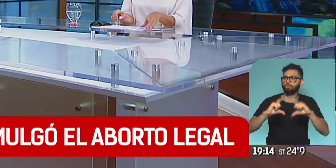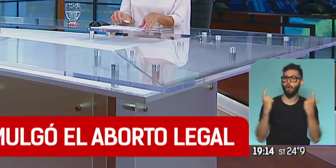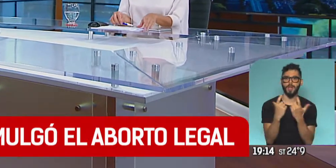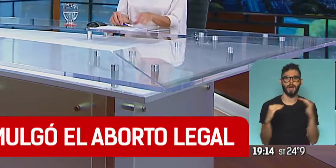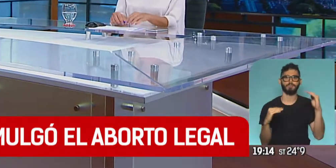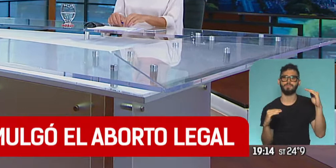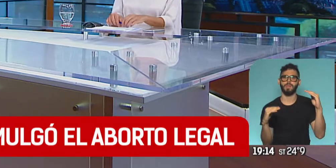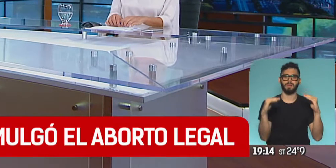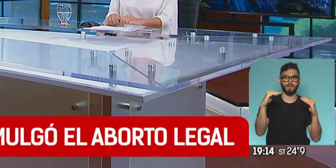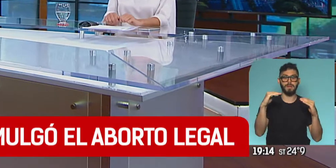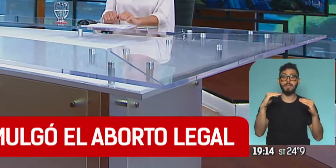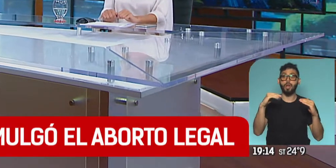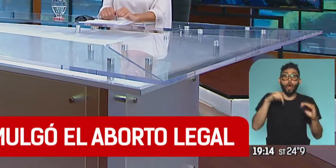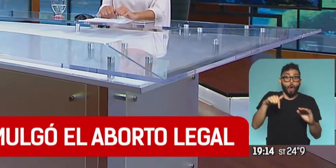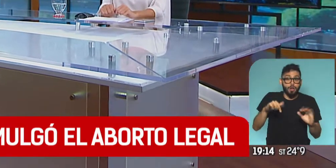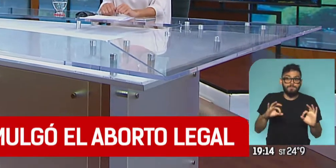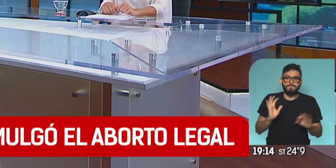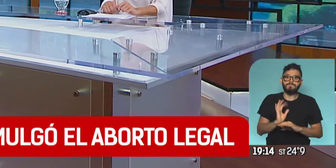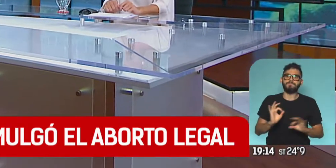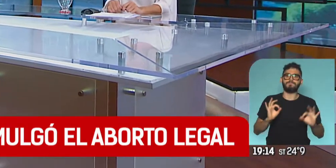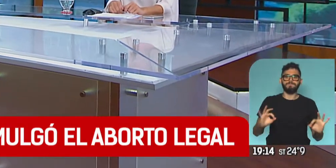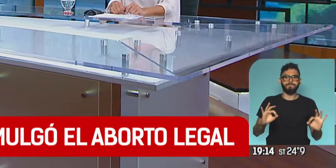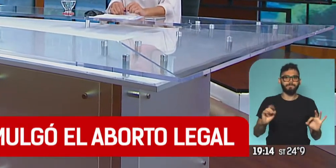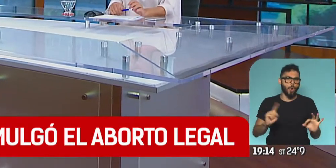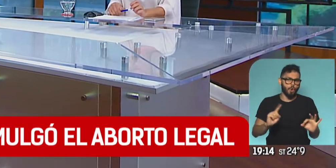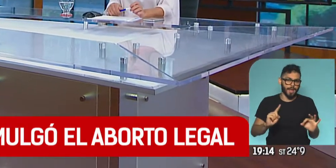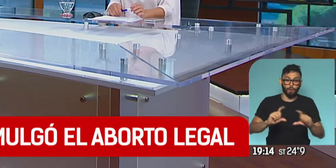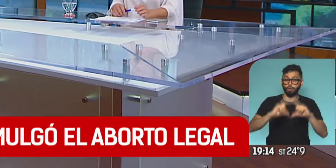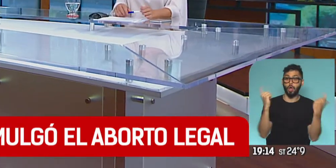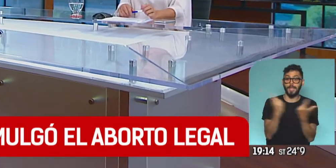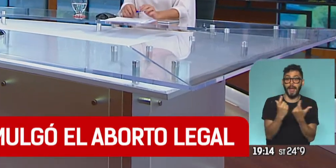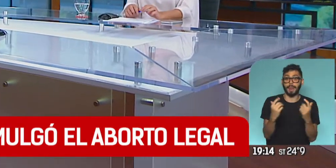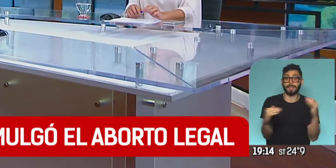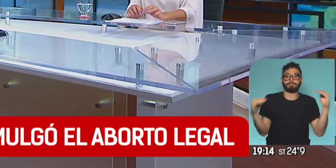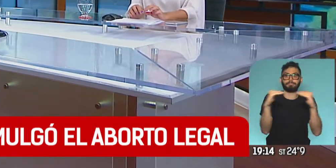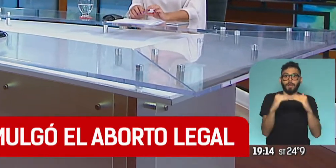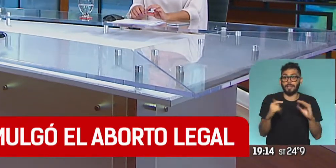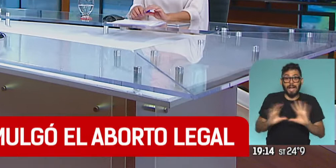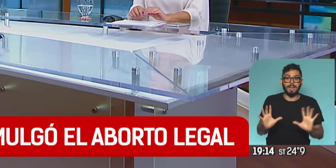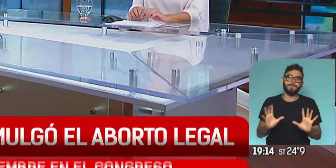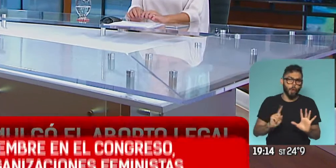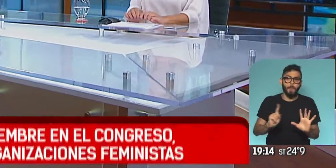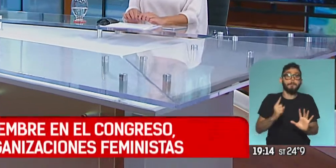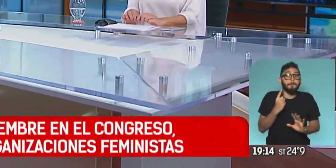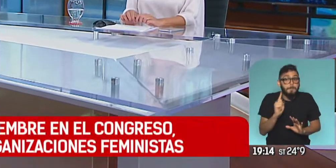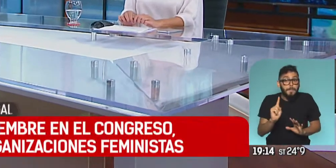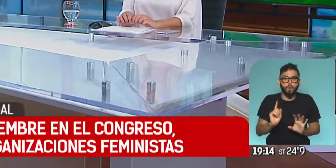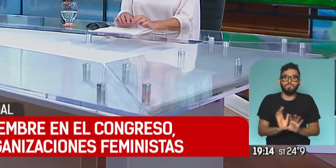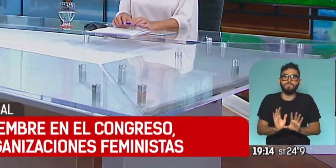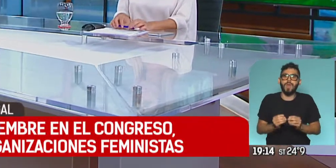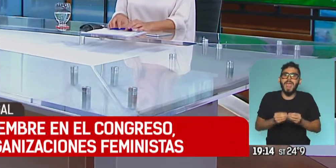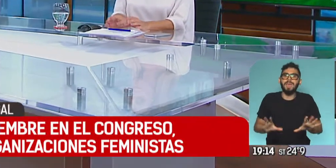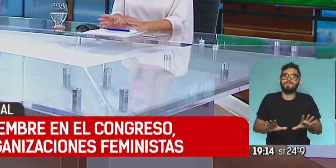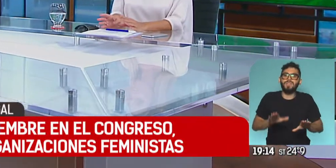es suficiente esta ley para una sociedad enteramente igualitaria, pero sí es un enorme punto de partida. Sí, totalmente,